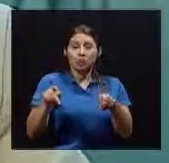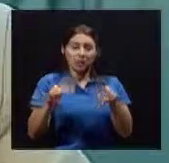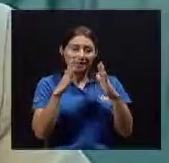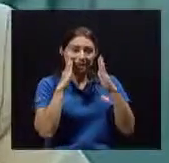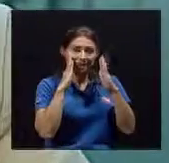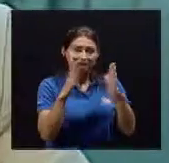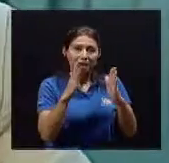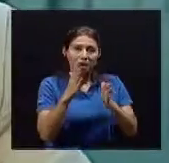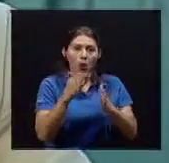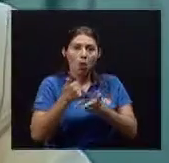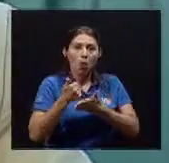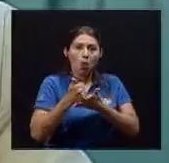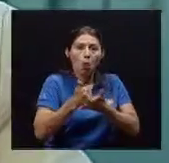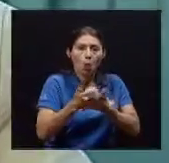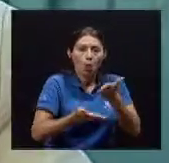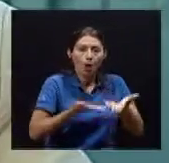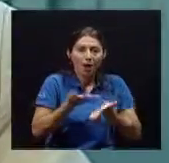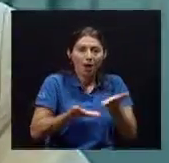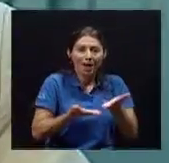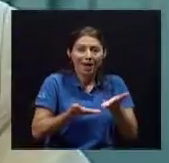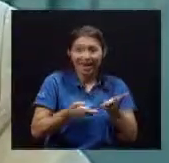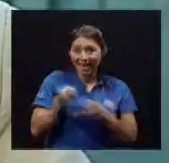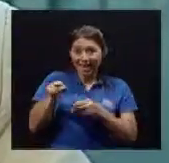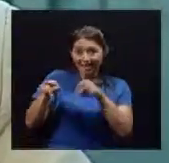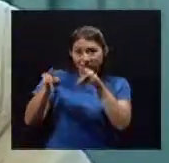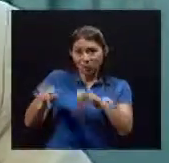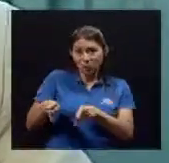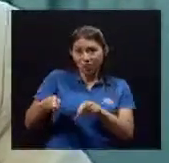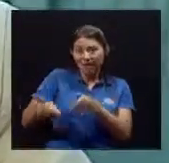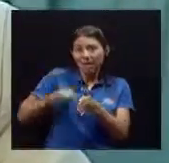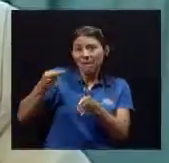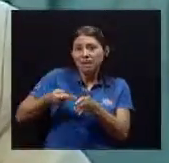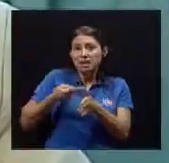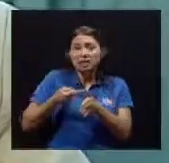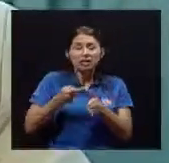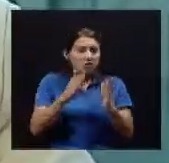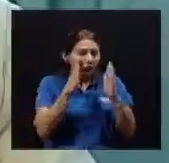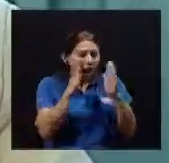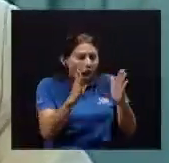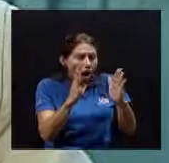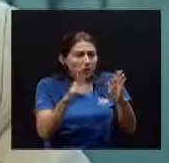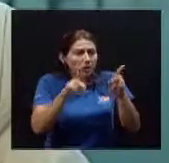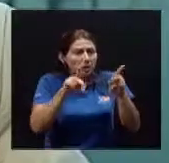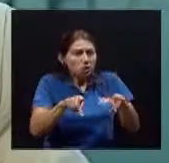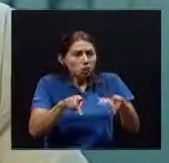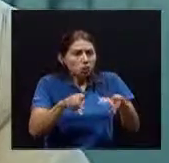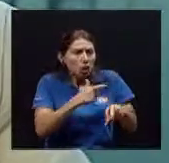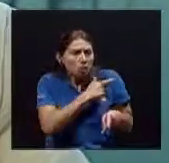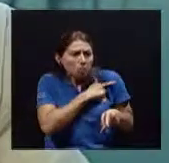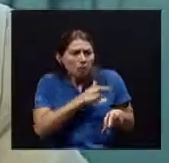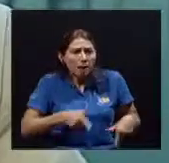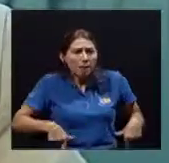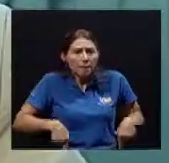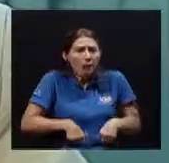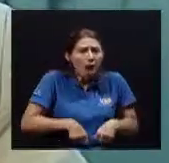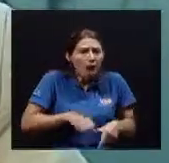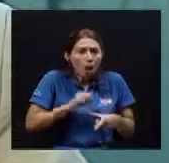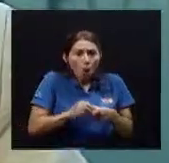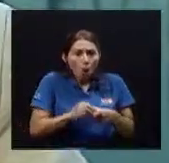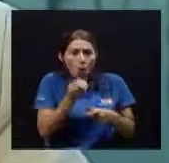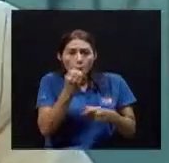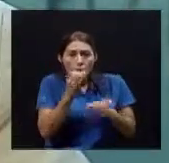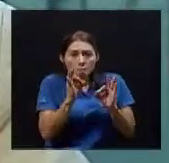personas Que les colaboran Muchas veces Se preocupan más Porque la persona Tenga un pañal Que coma bien Que